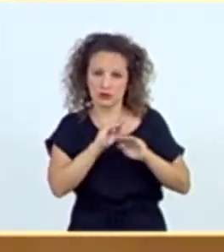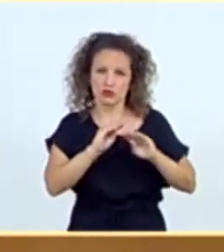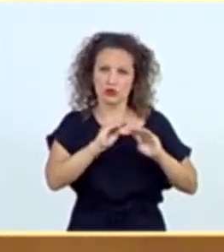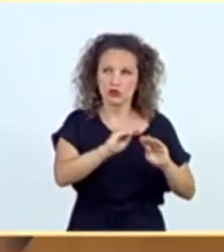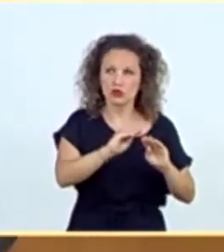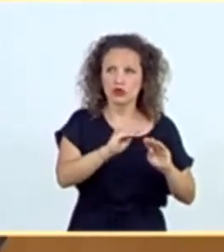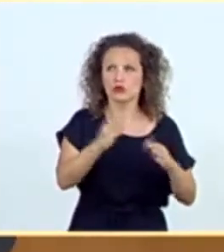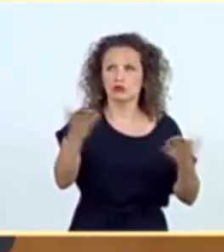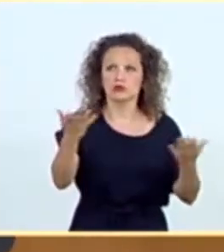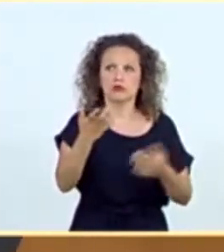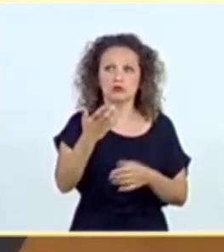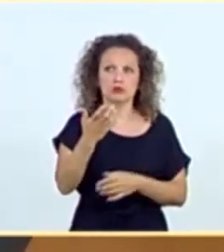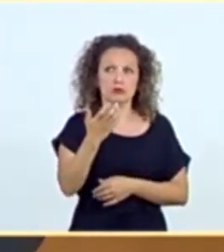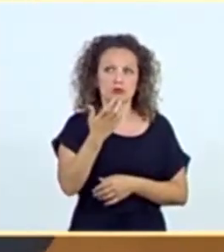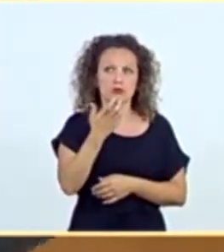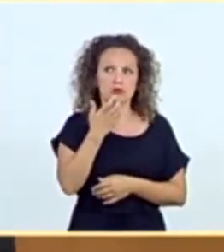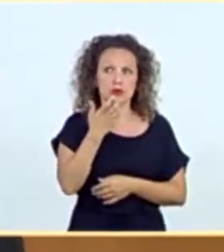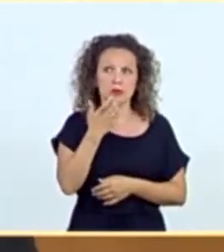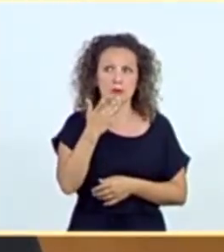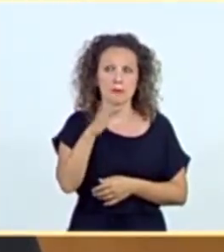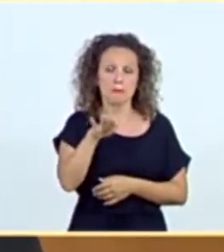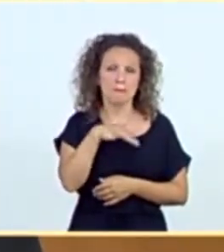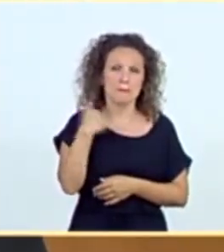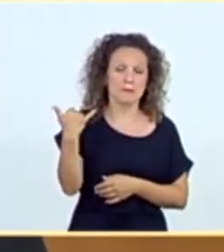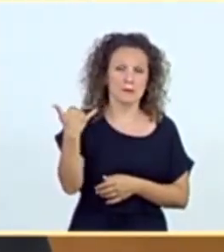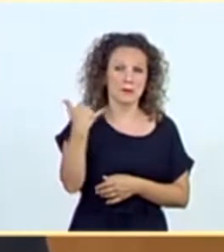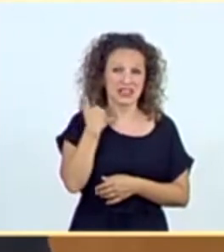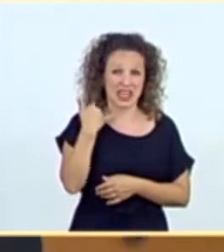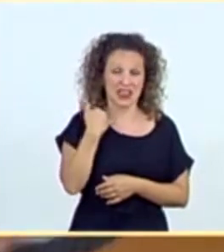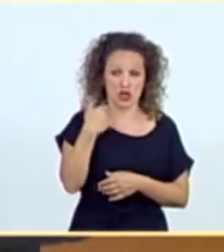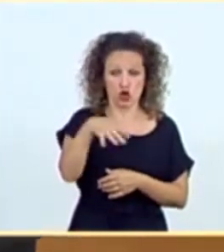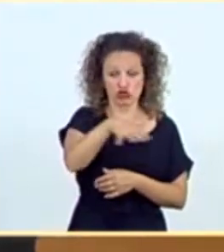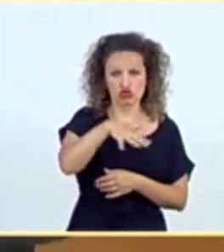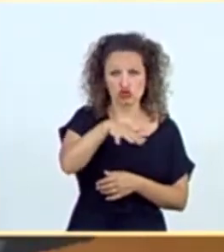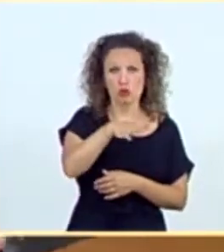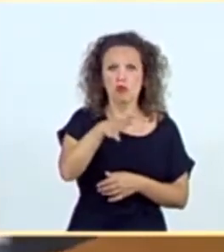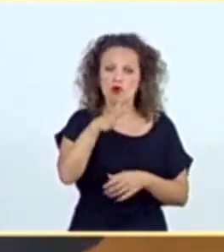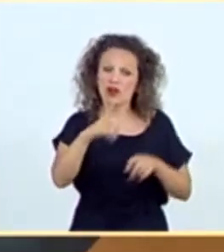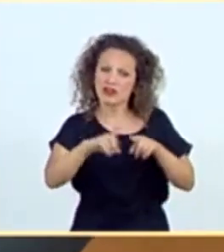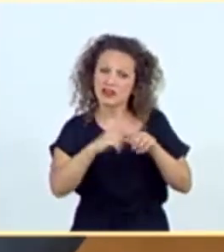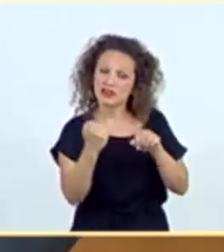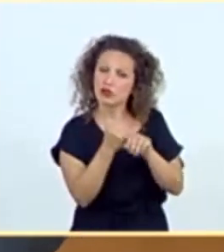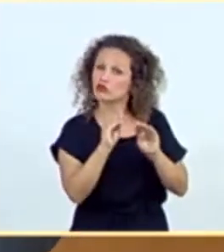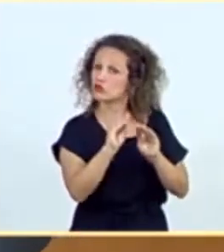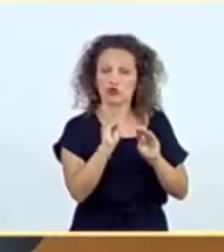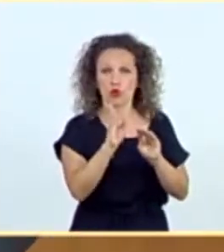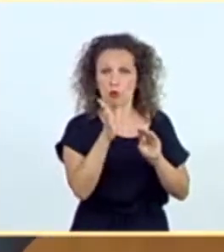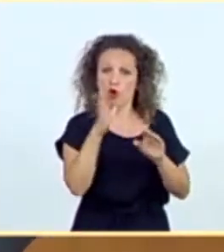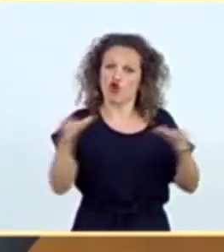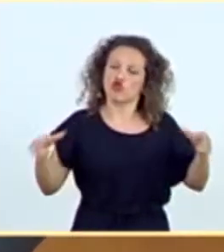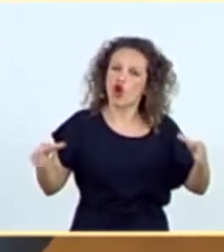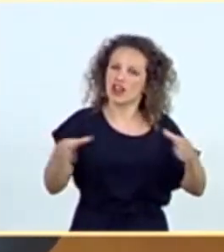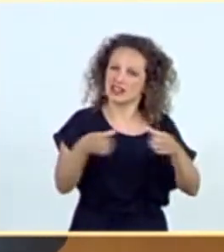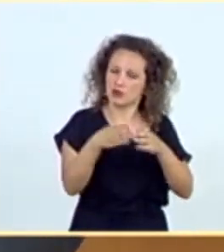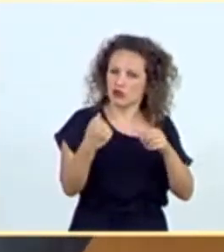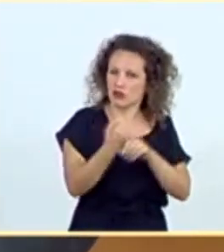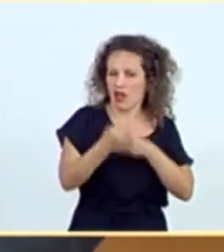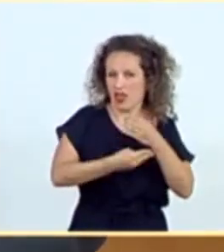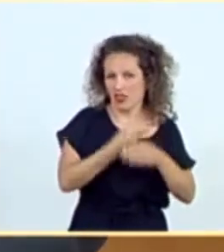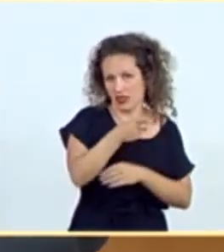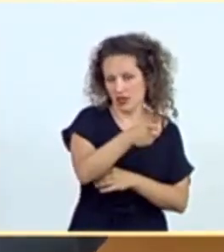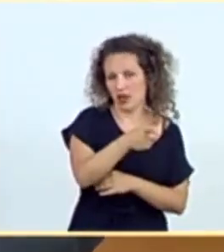Son conocidos los vinculados a mataderos, no tanto por las condiciones críticas de trabajo, sino por los colectivos que desempeñan esos trabajos. Algunos otros,